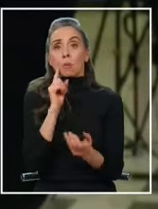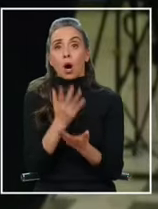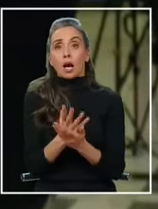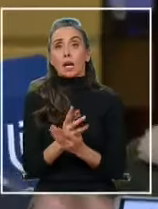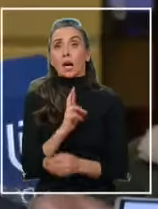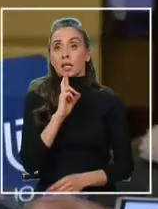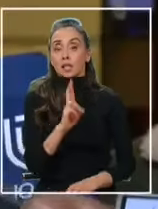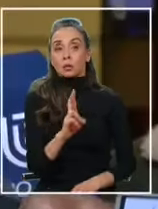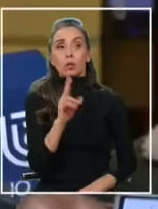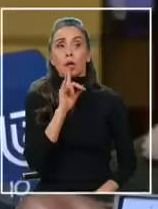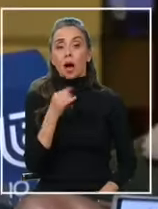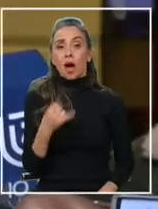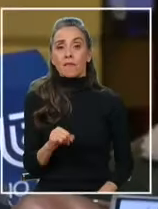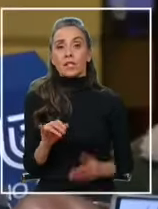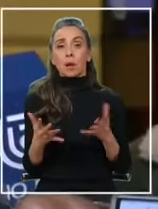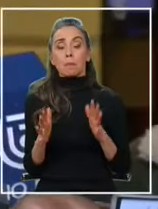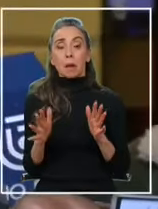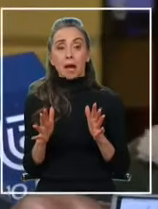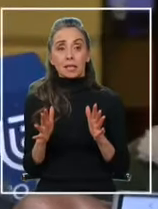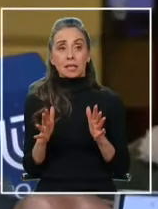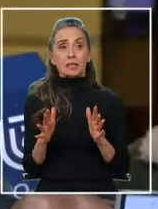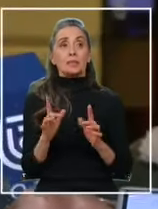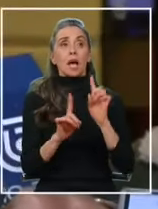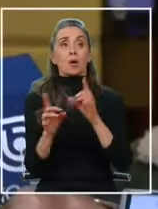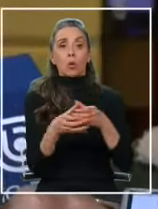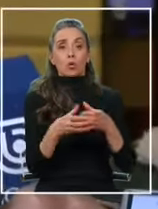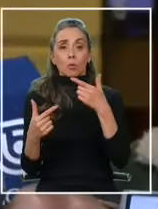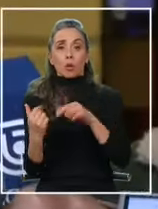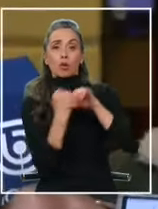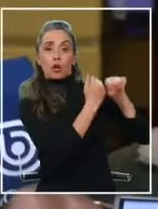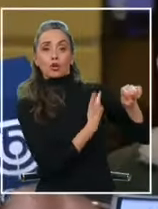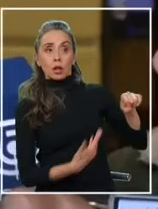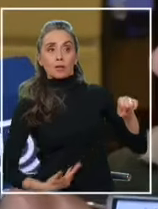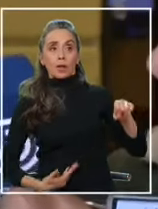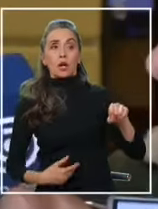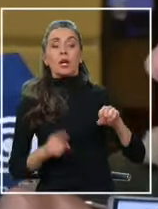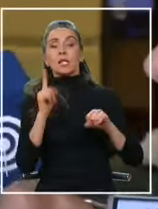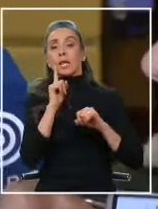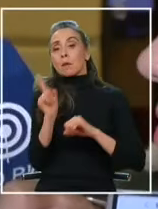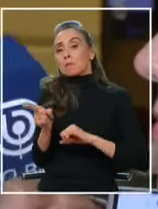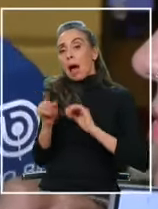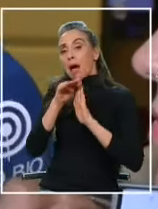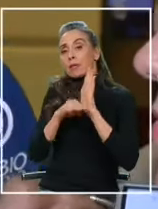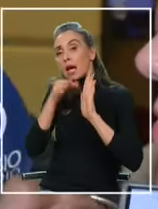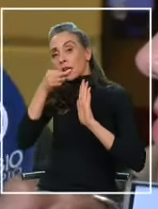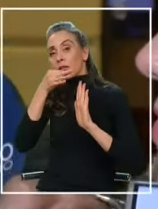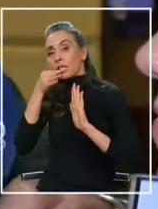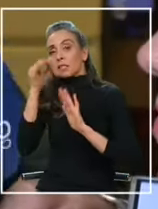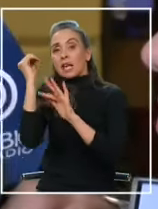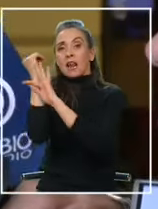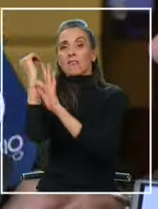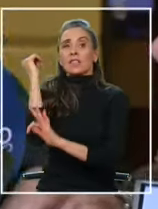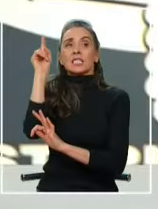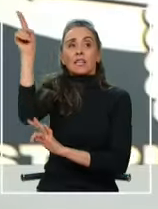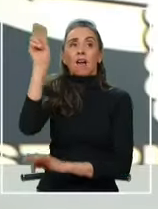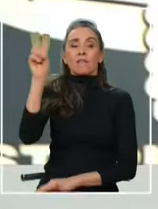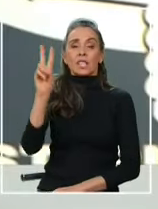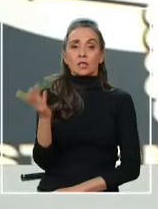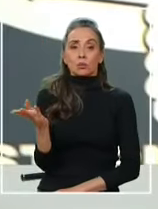tener resultados Al final parece ser que parte de la oposición termina siendo pauteada por el fiscal venezolano